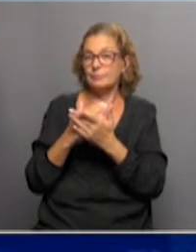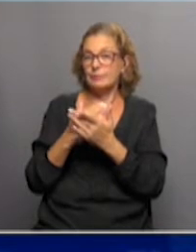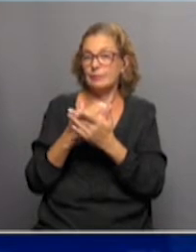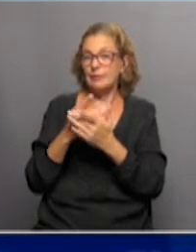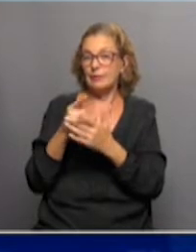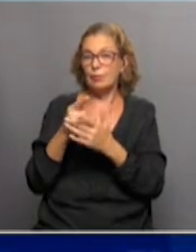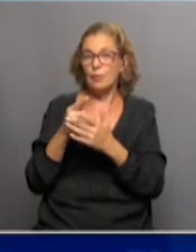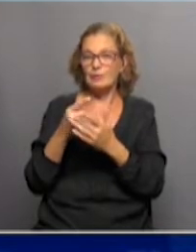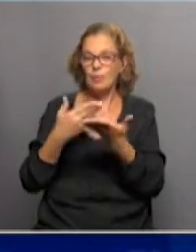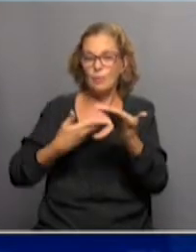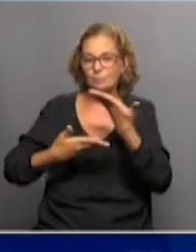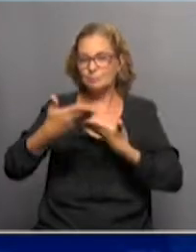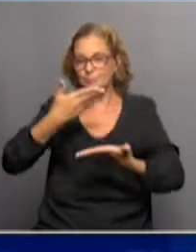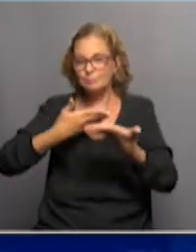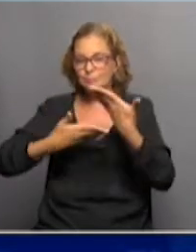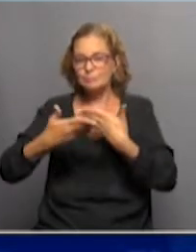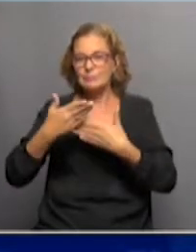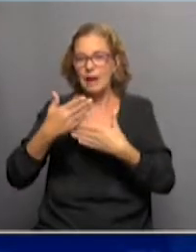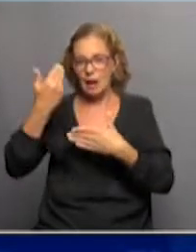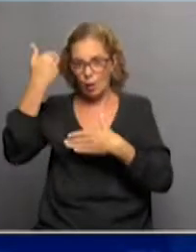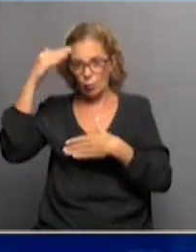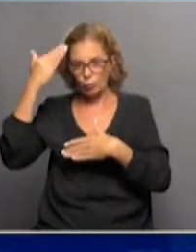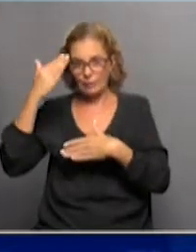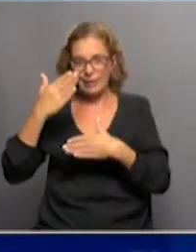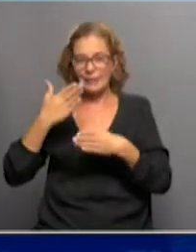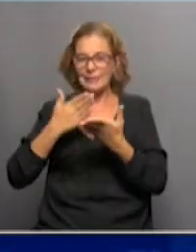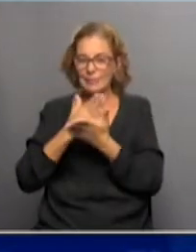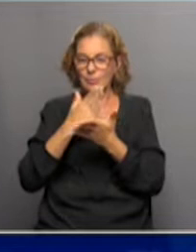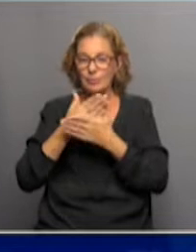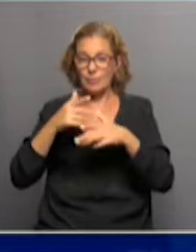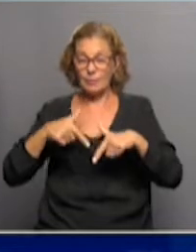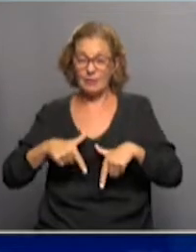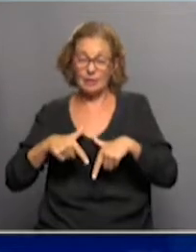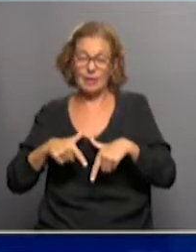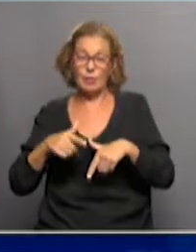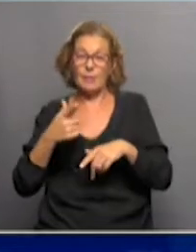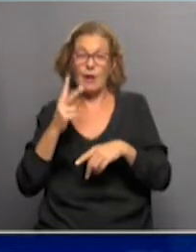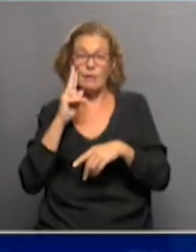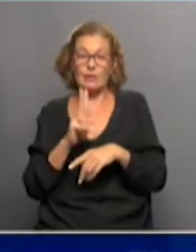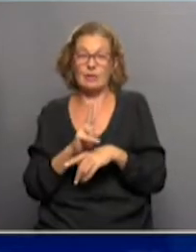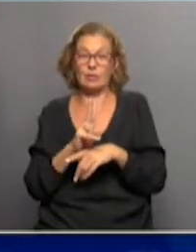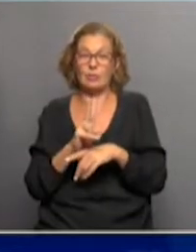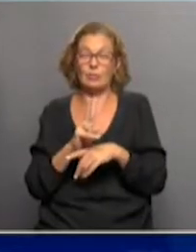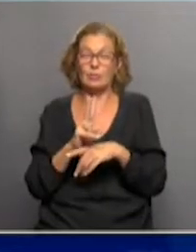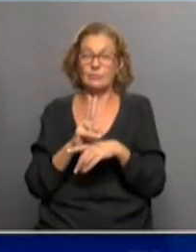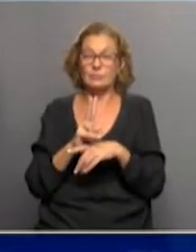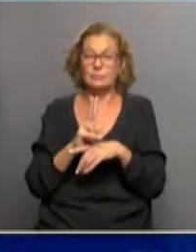el feedback de este informe a las autoridades del ministerio, bueno, para ir viendo la